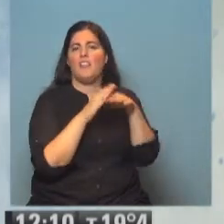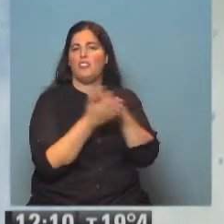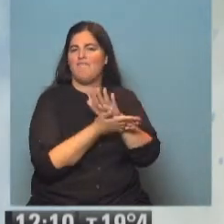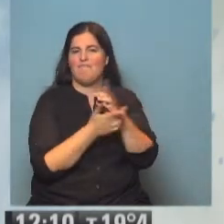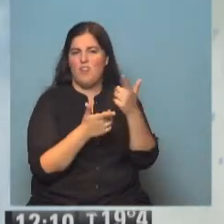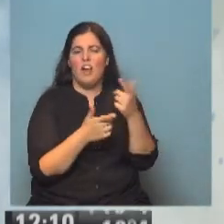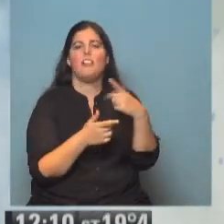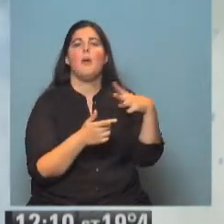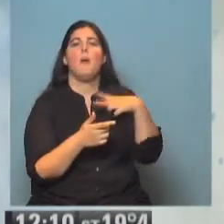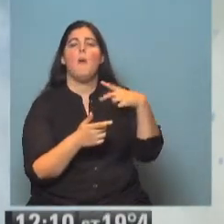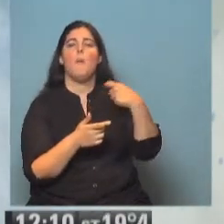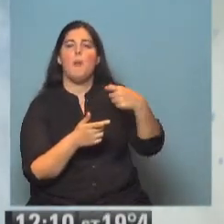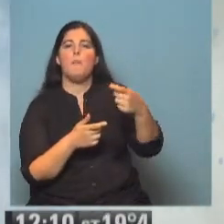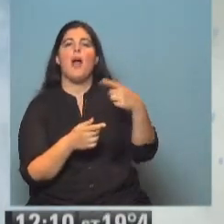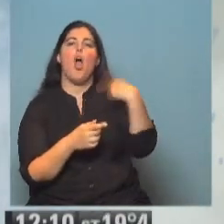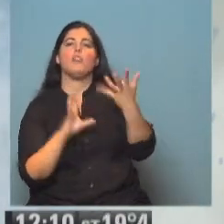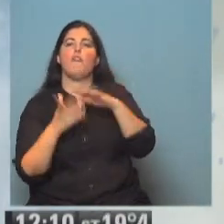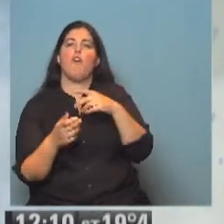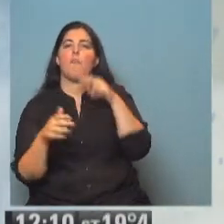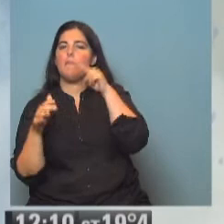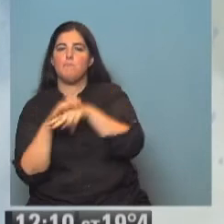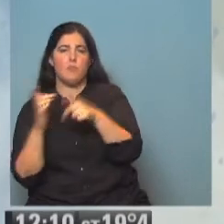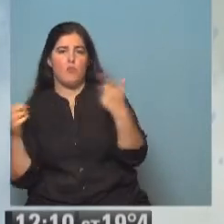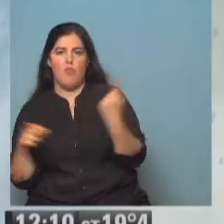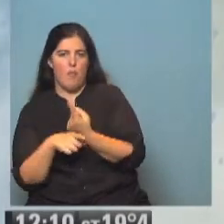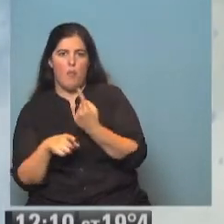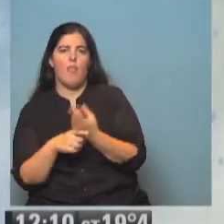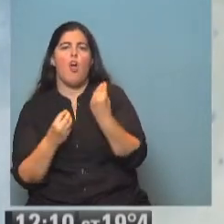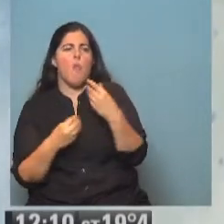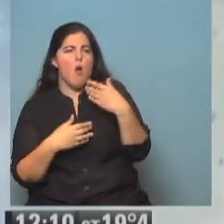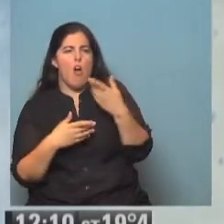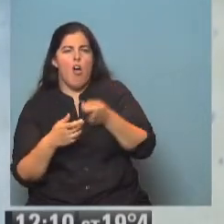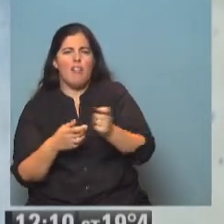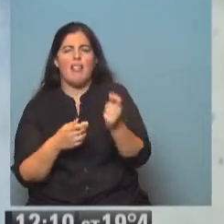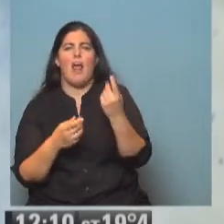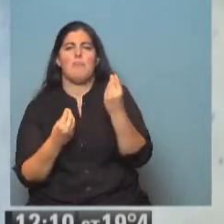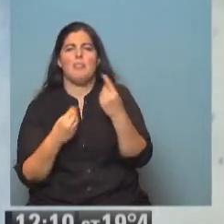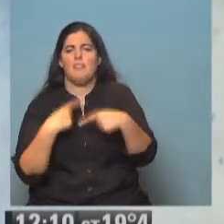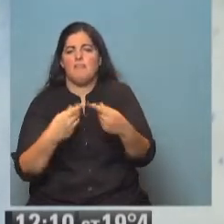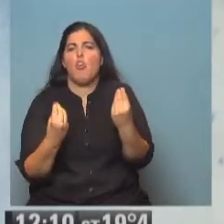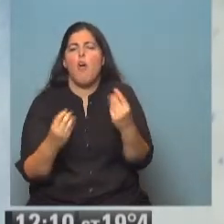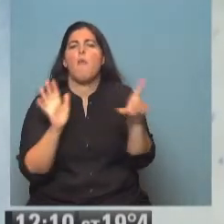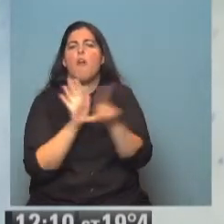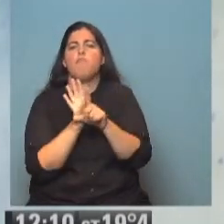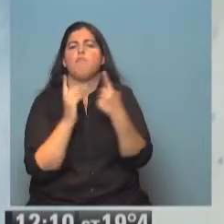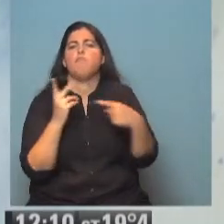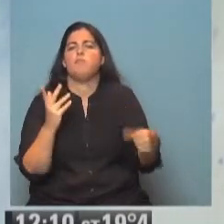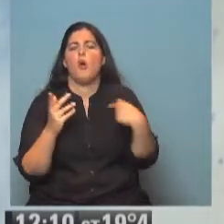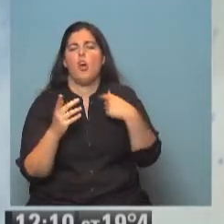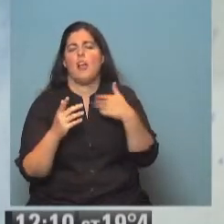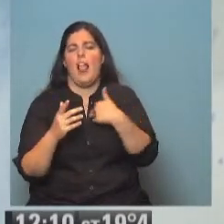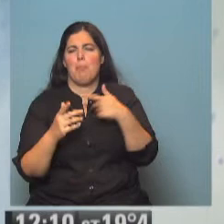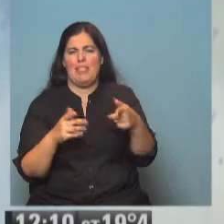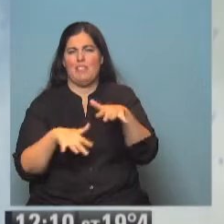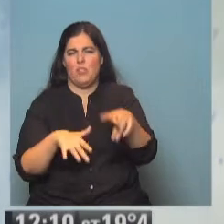prepaga no autoriza otro tipo de prestación. ¿Cómo debo proceder? ¿Cuál sería el encuadre legal para esta situación lamentable? Infinitas